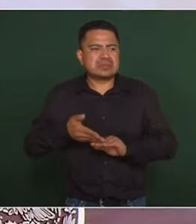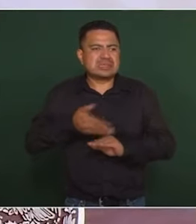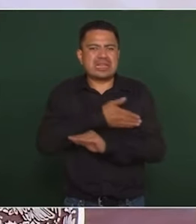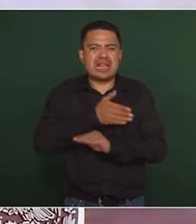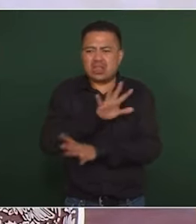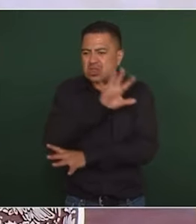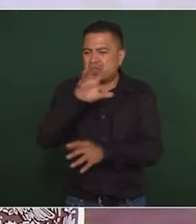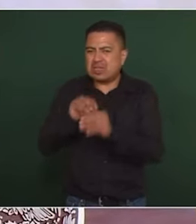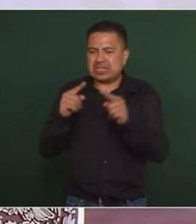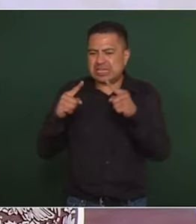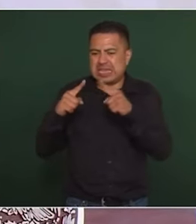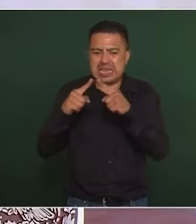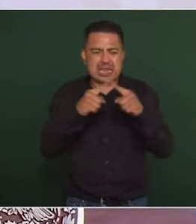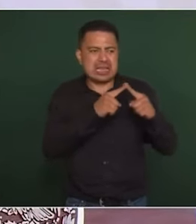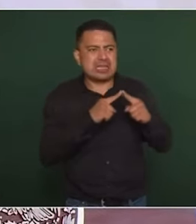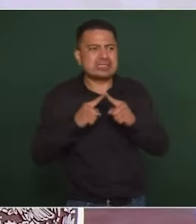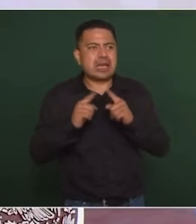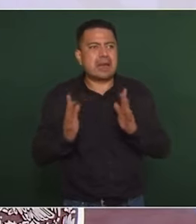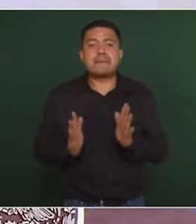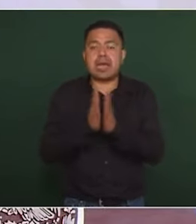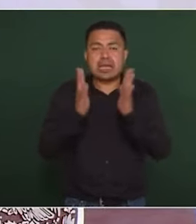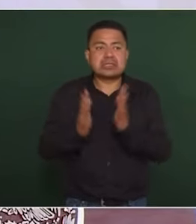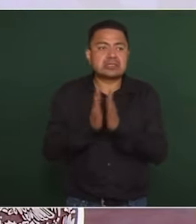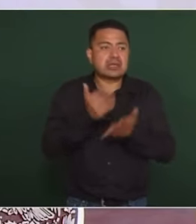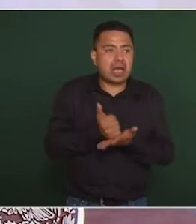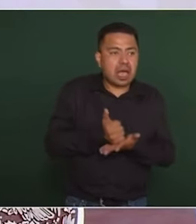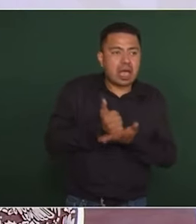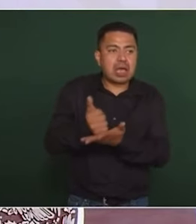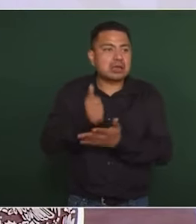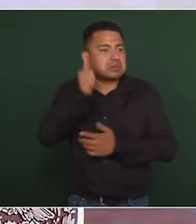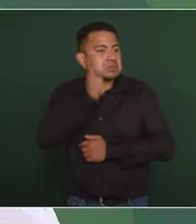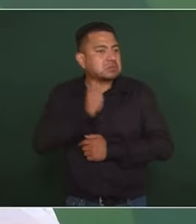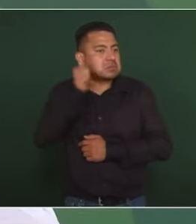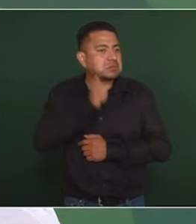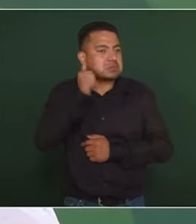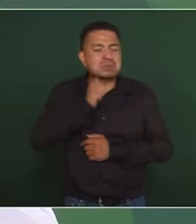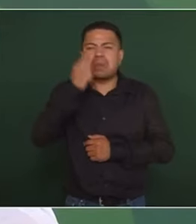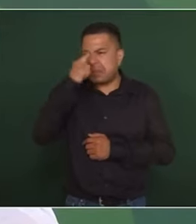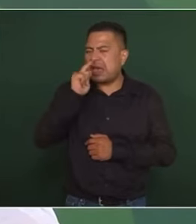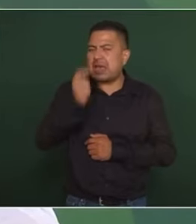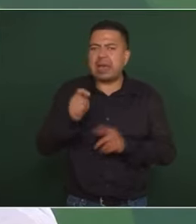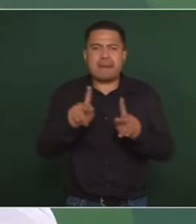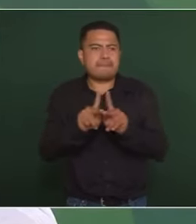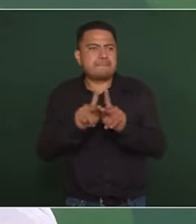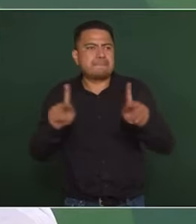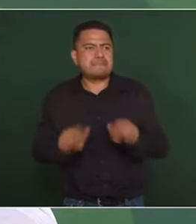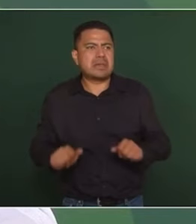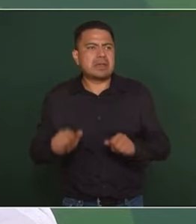iglesias participan, ayudan en la pacificación del país.